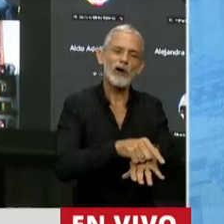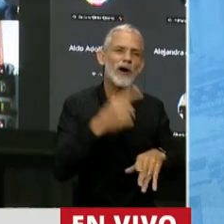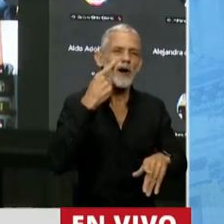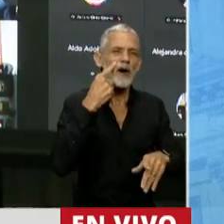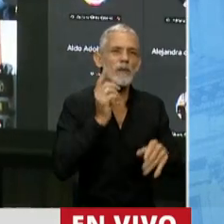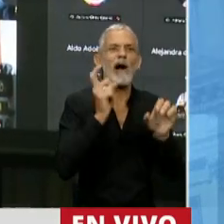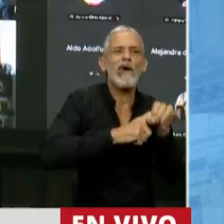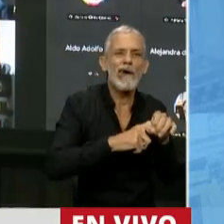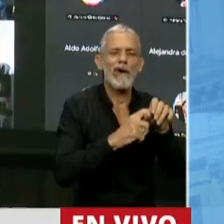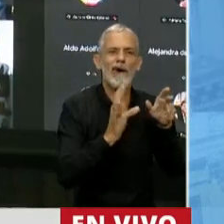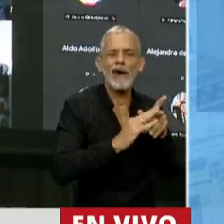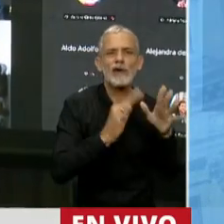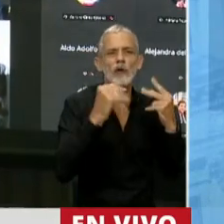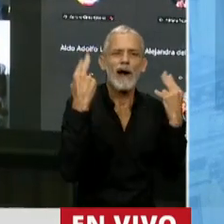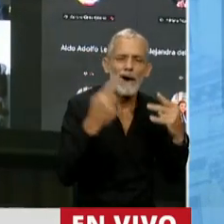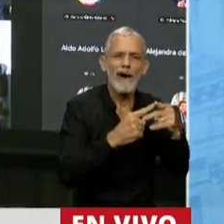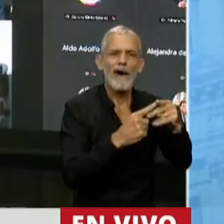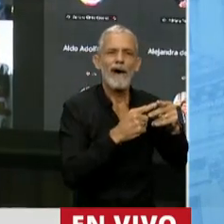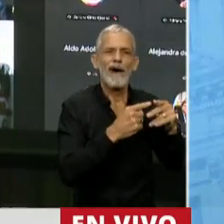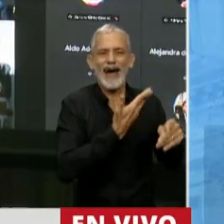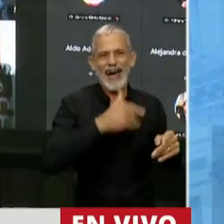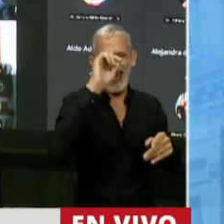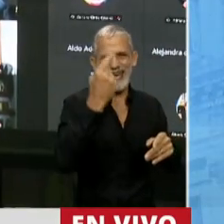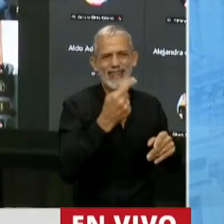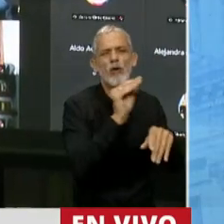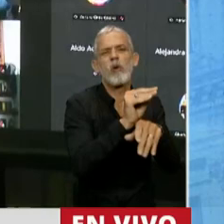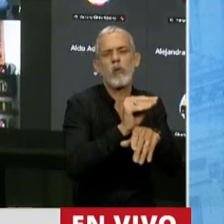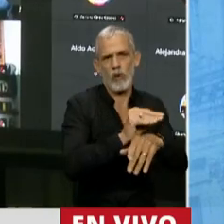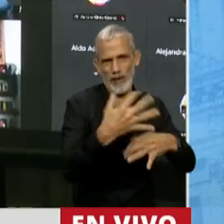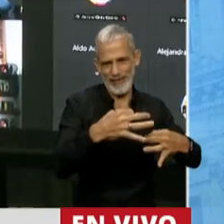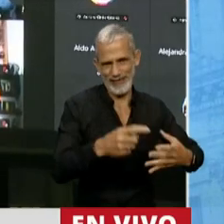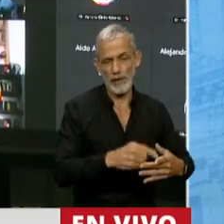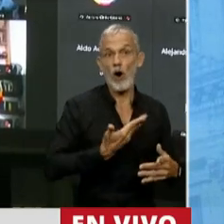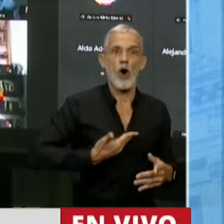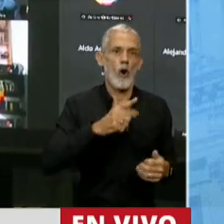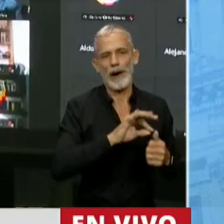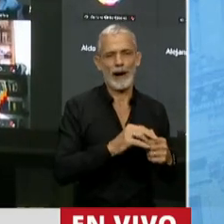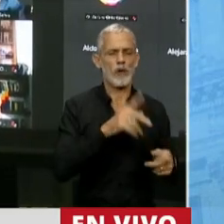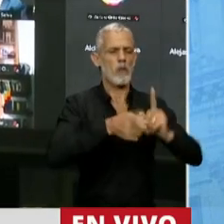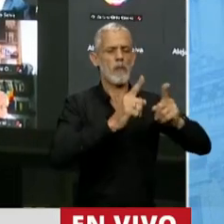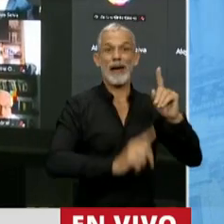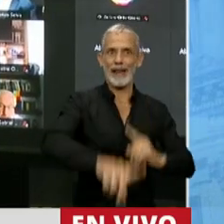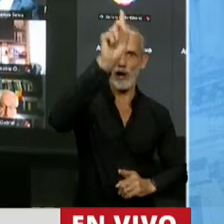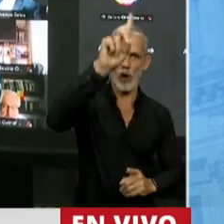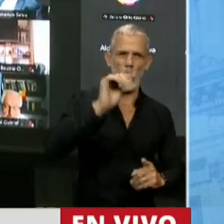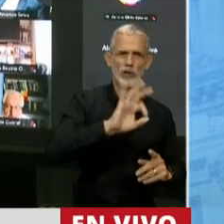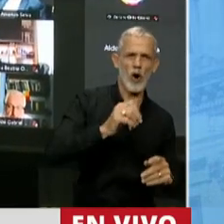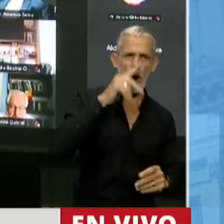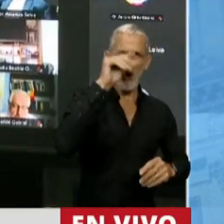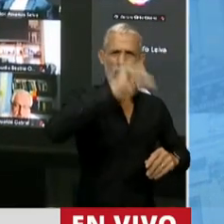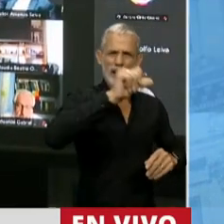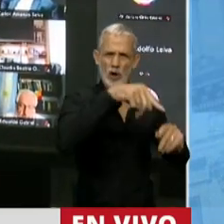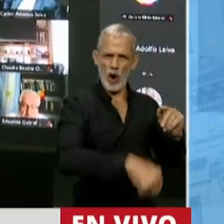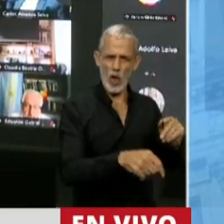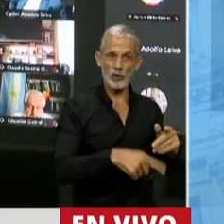colgados y reducidos a ser gobernadores feudales del norte, jeques petropolíticos